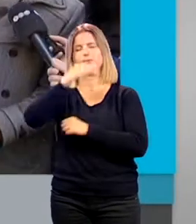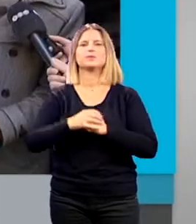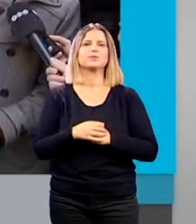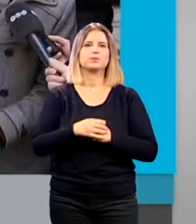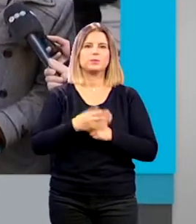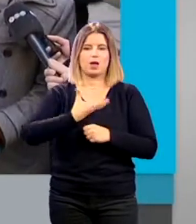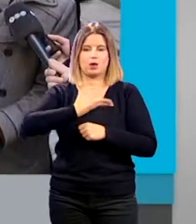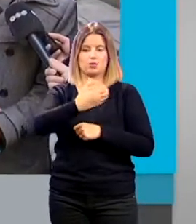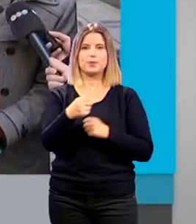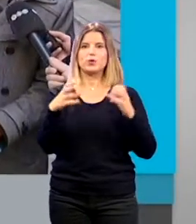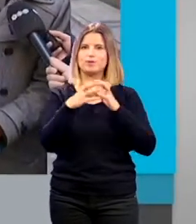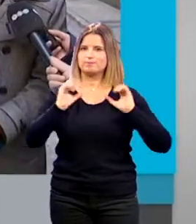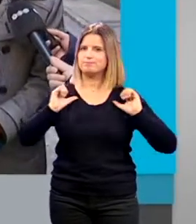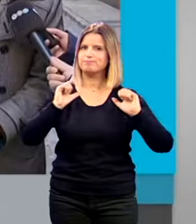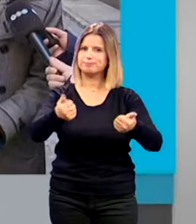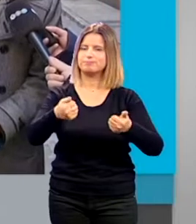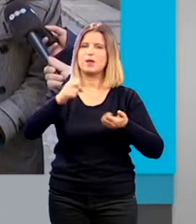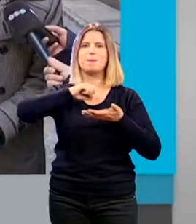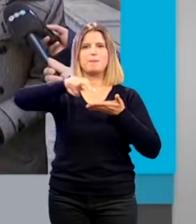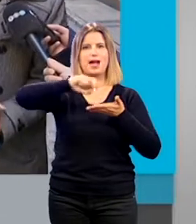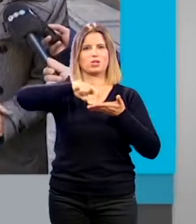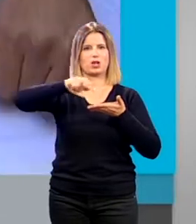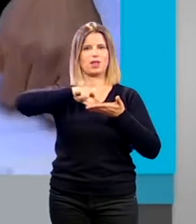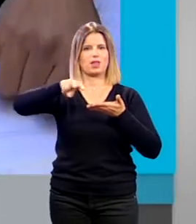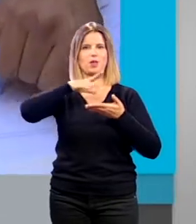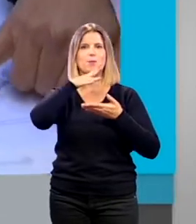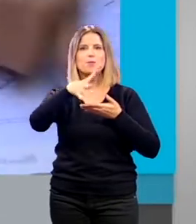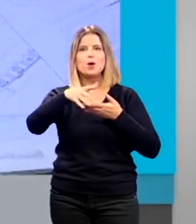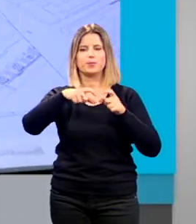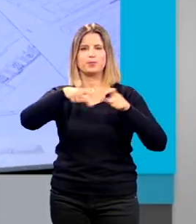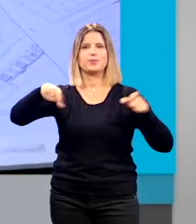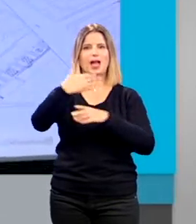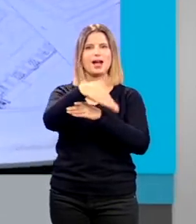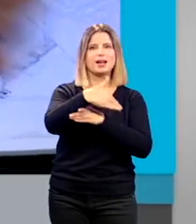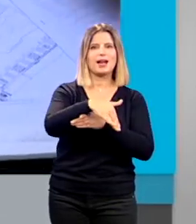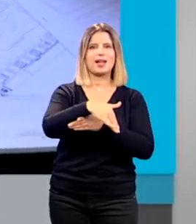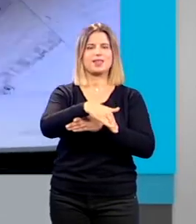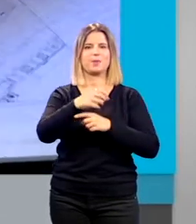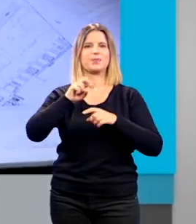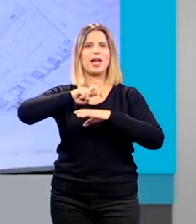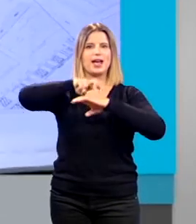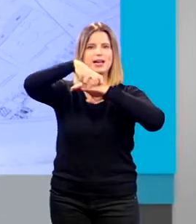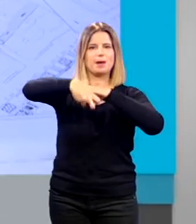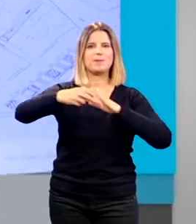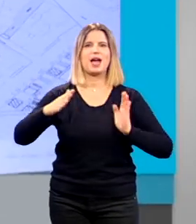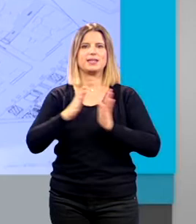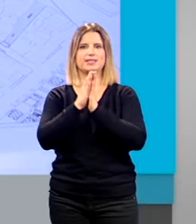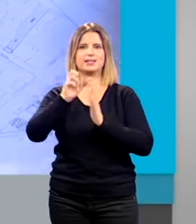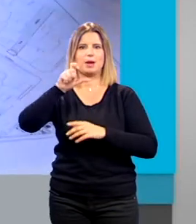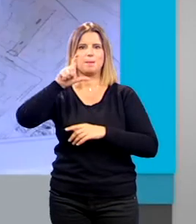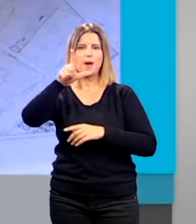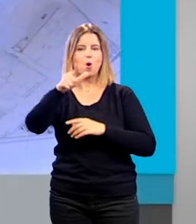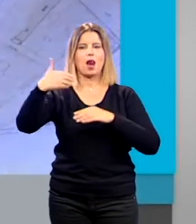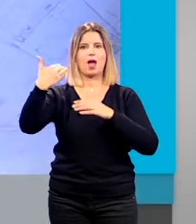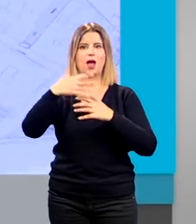El Ayuntamiento de Granada comienza la peatonalización del eje comprendido entre las calles Gran Vía, Santa Paula y Gran Vía, Elvira.